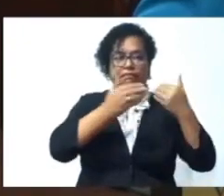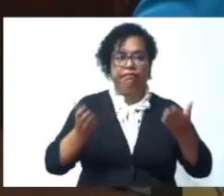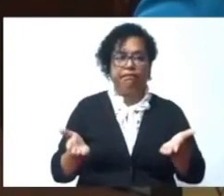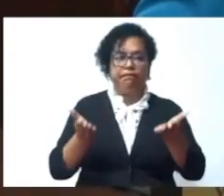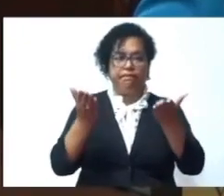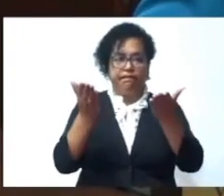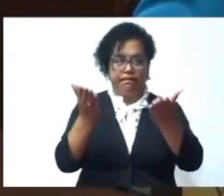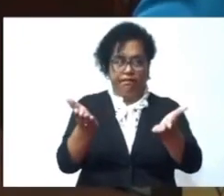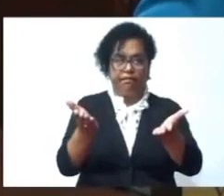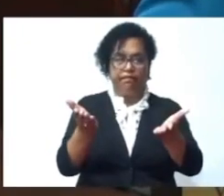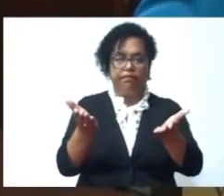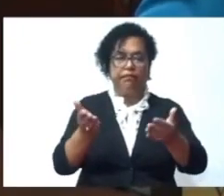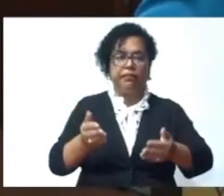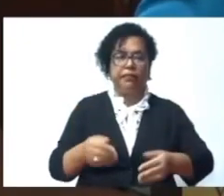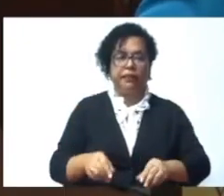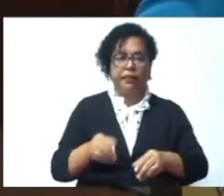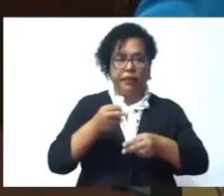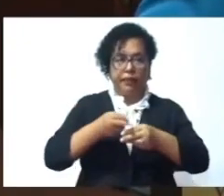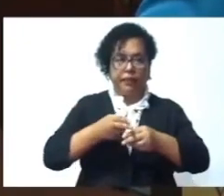Lista Espaillat.